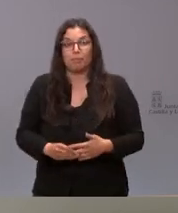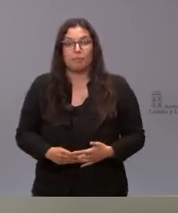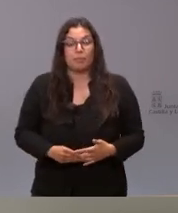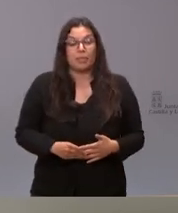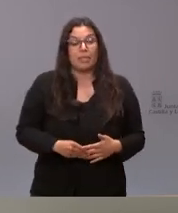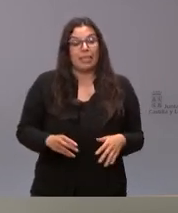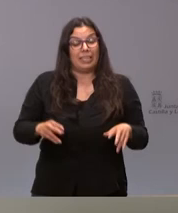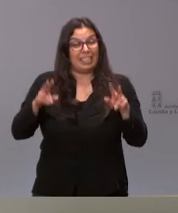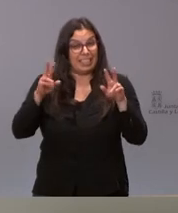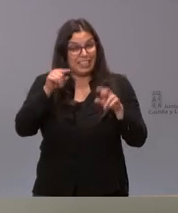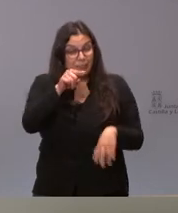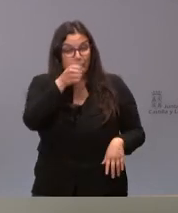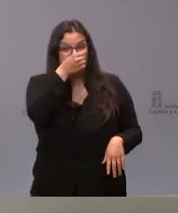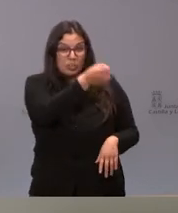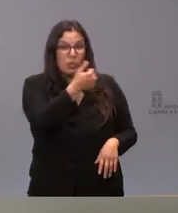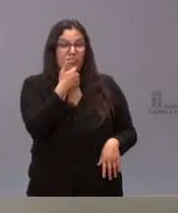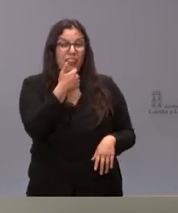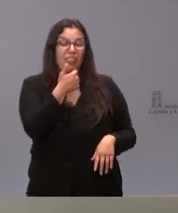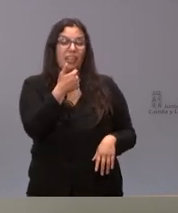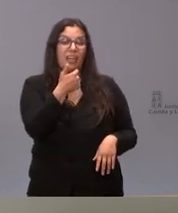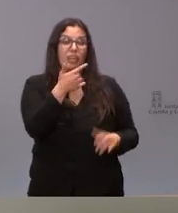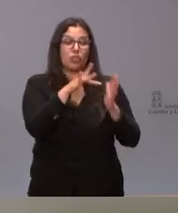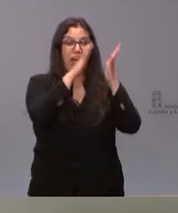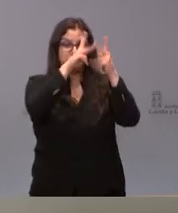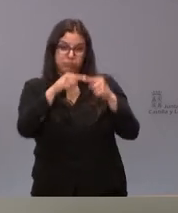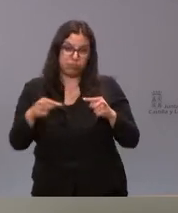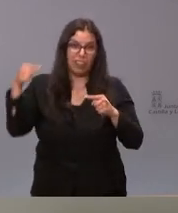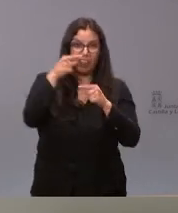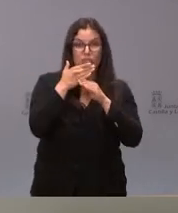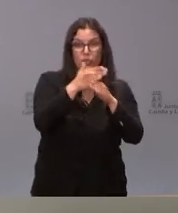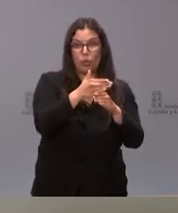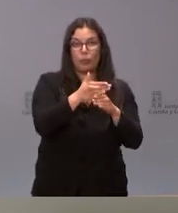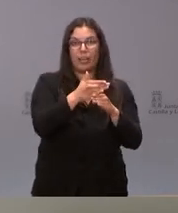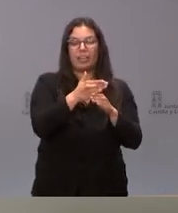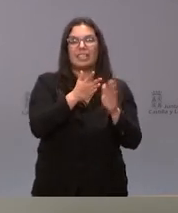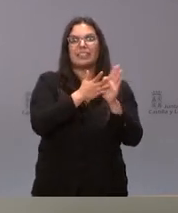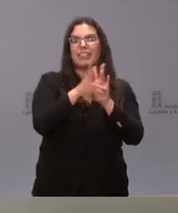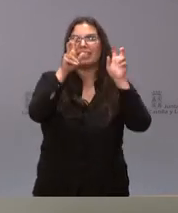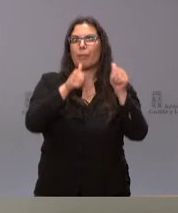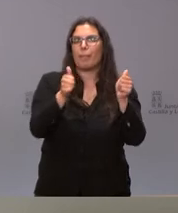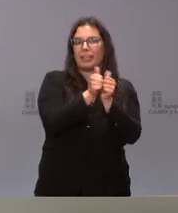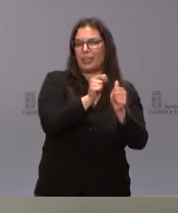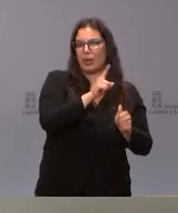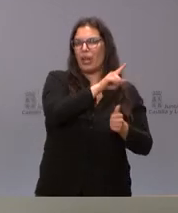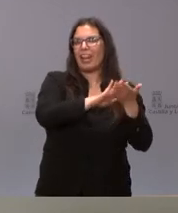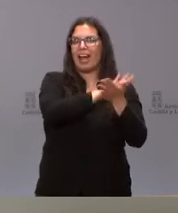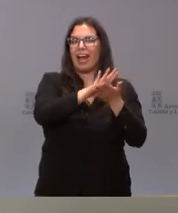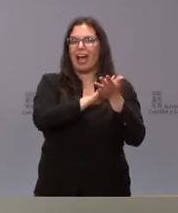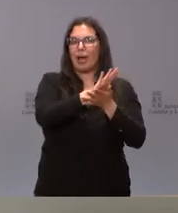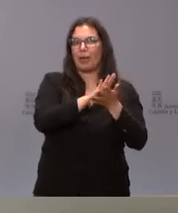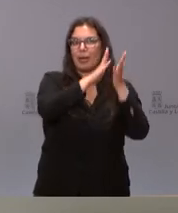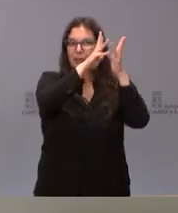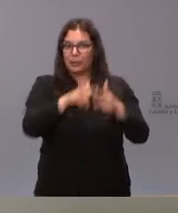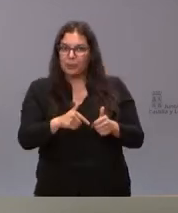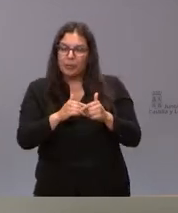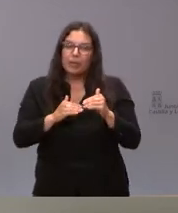PSOE cuando dice que ha habido un superávit en el año pasado no se está refiriendo al superávit de la dependencia se está refiriendo al superávit del conjunto